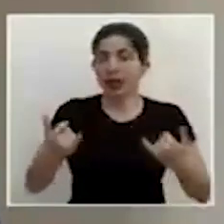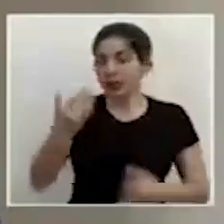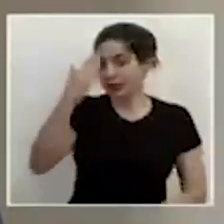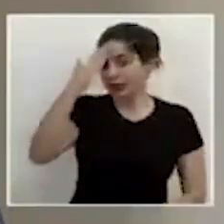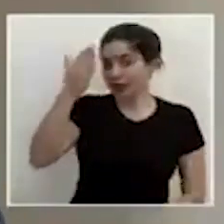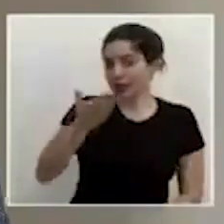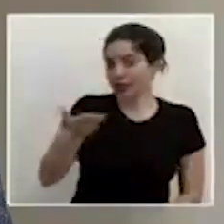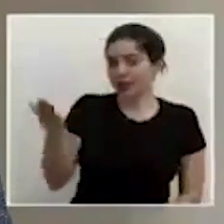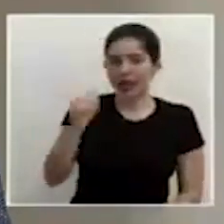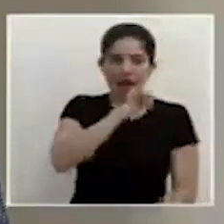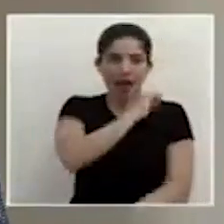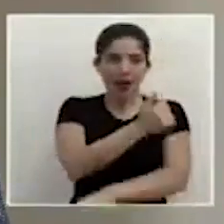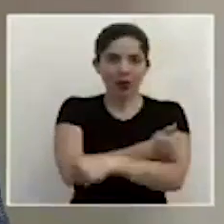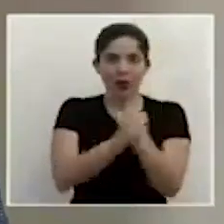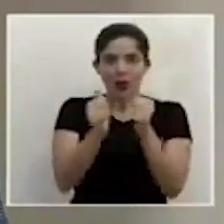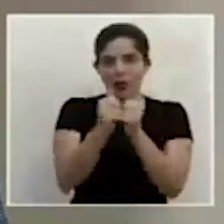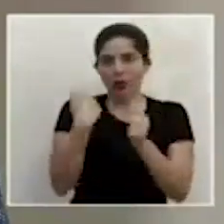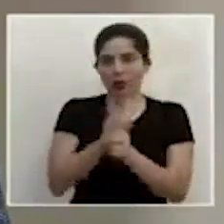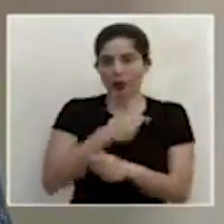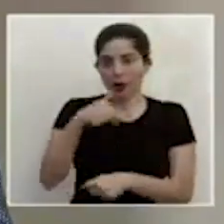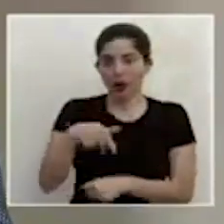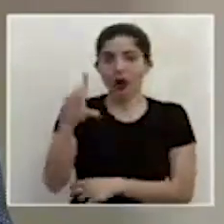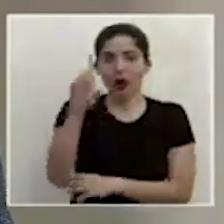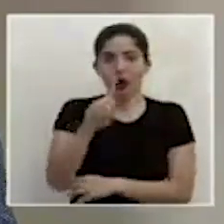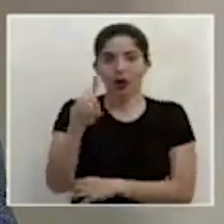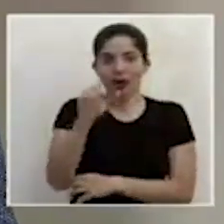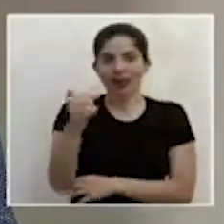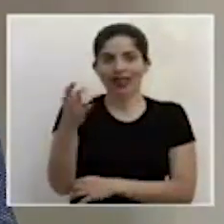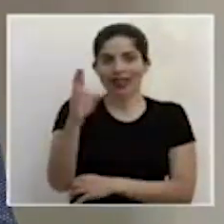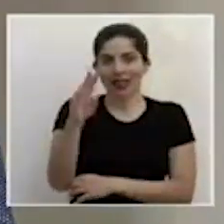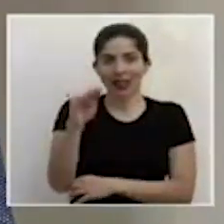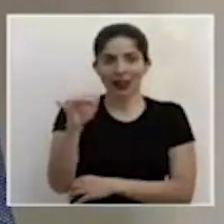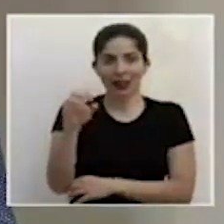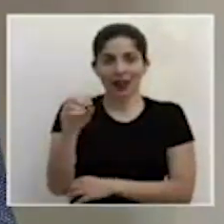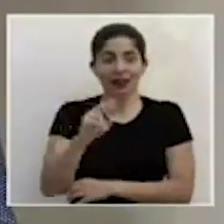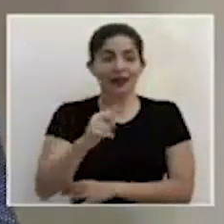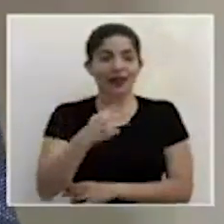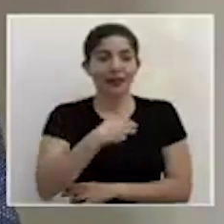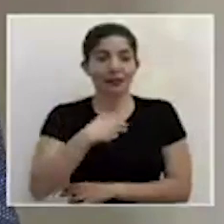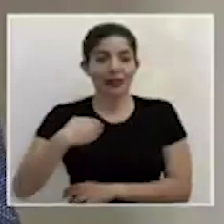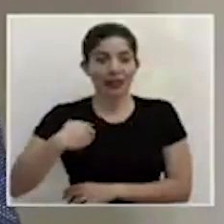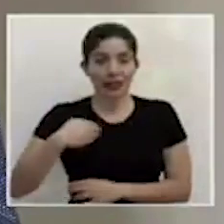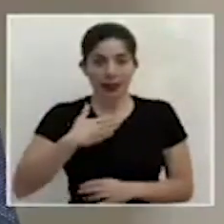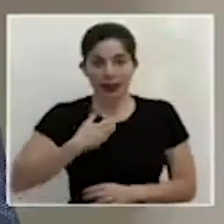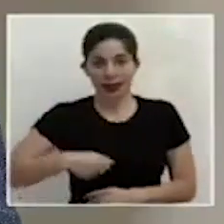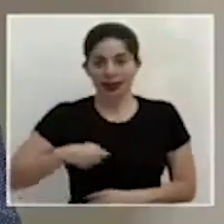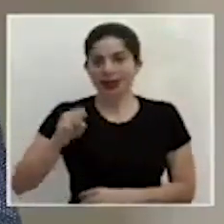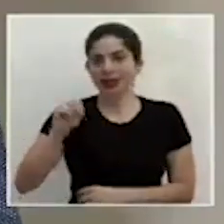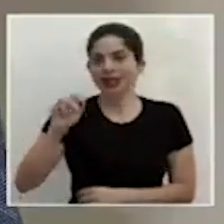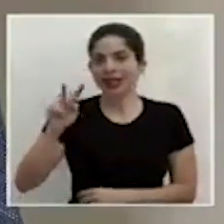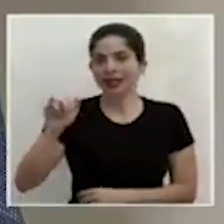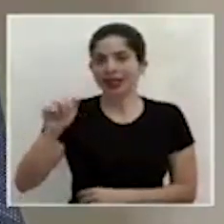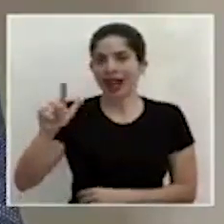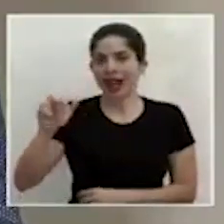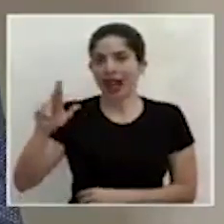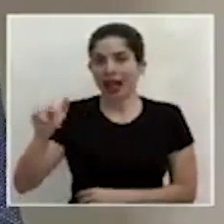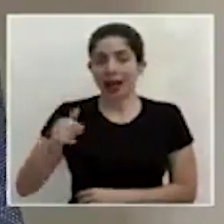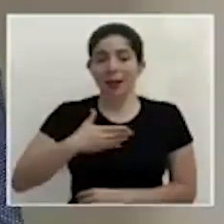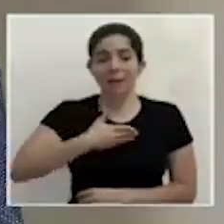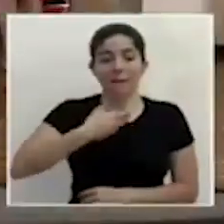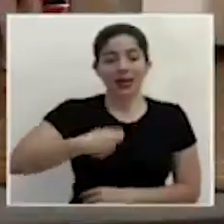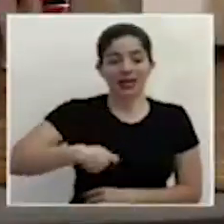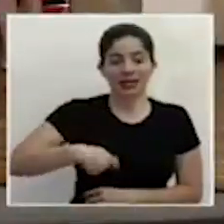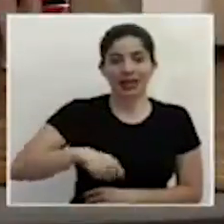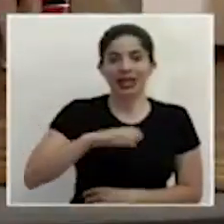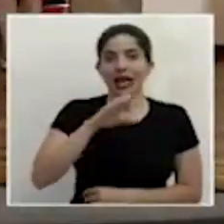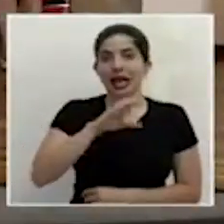a las autoridades que nos acompañan este domingo 17 de mayo, la viceministra de la presidencia Silvia Lara, el presidente ejecutivo de